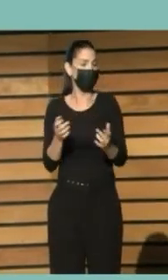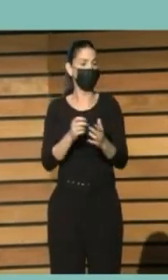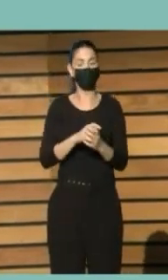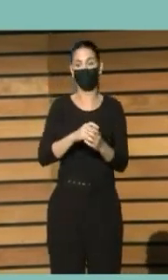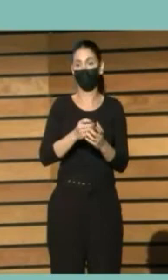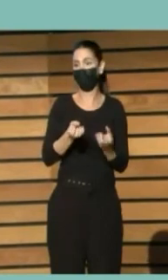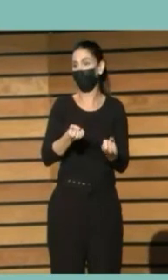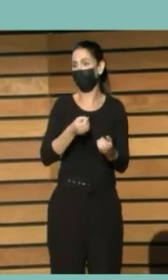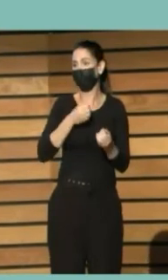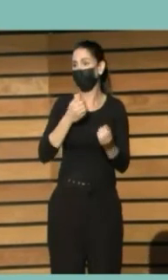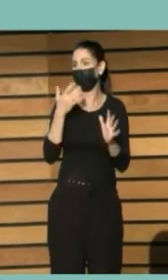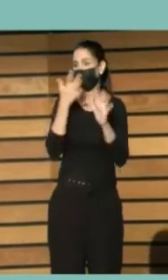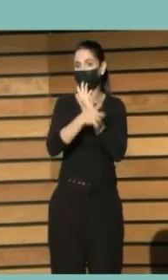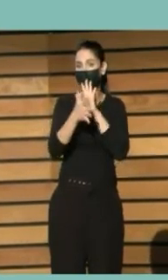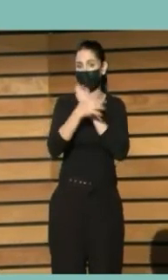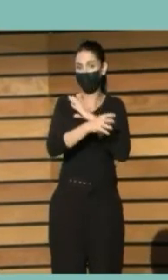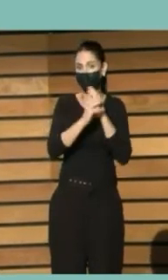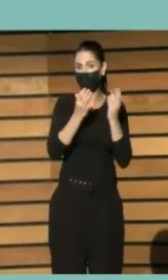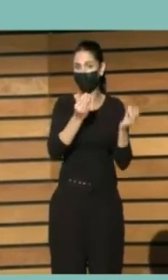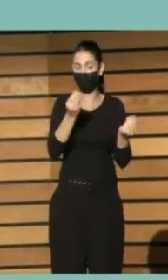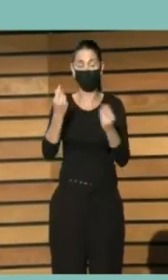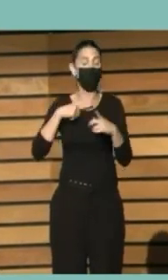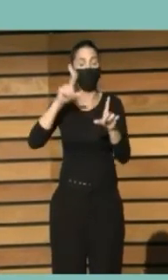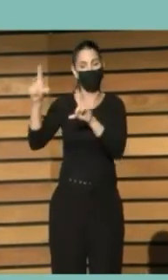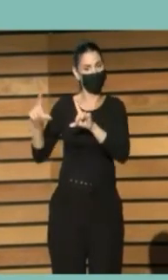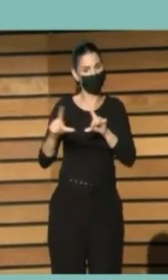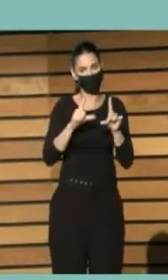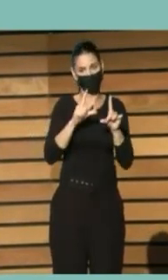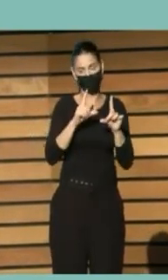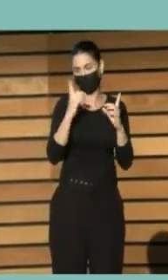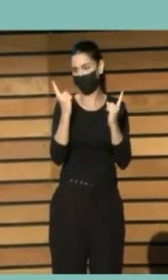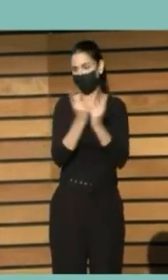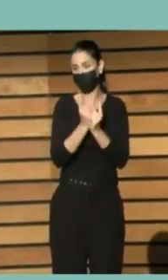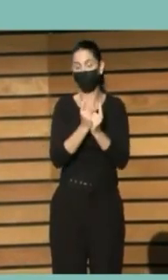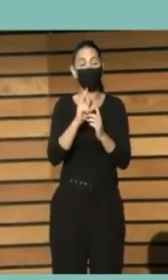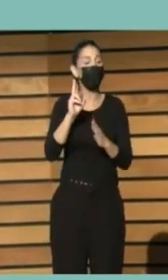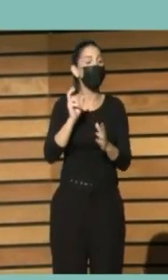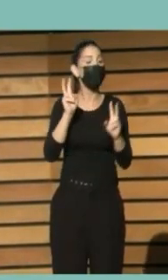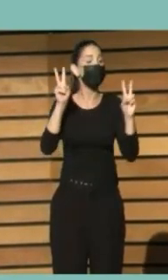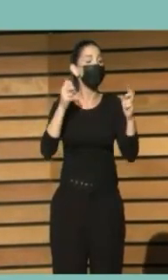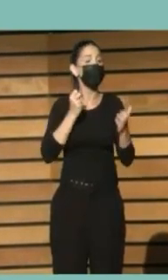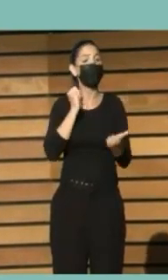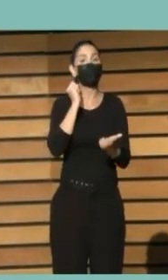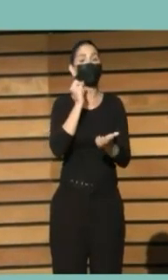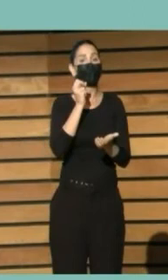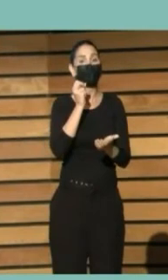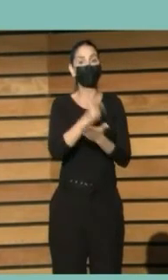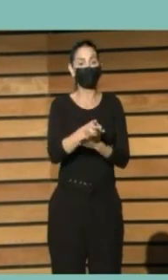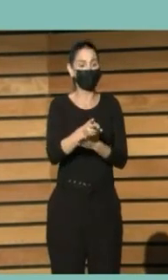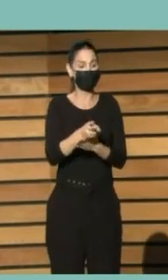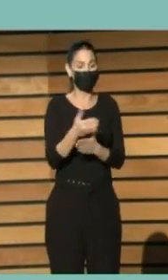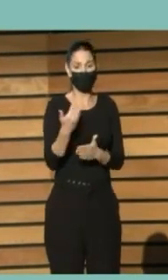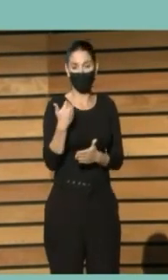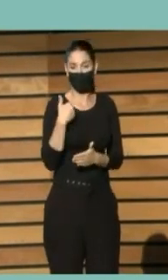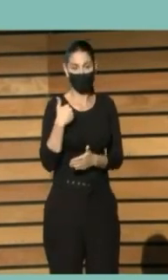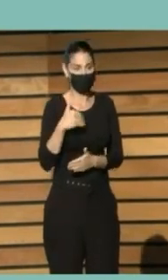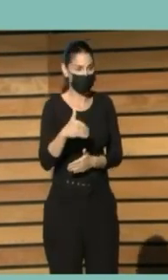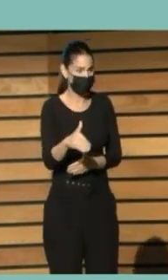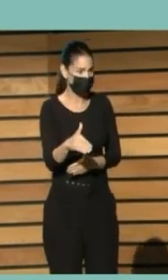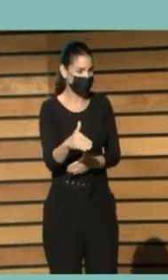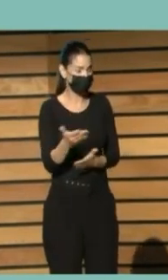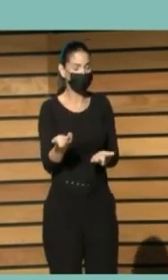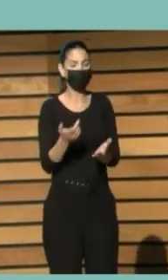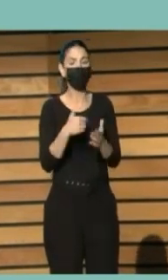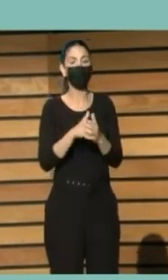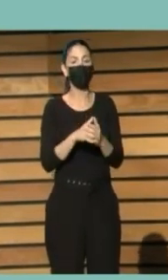muchas cosas, y me saltaré un poco esta diapositiva. Y los retos más inmediatos, que creo que también los hemos ido